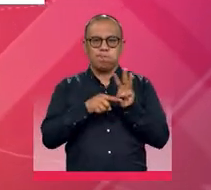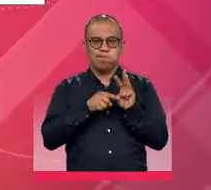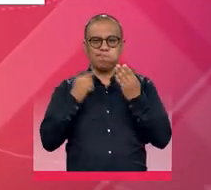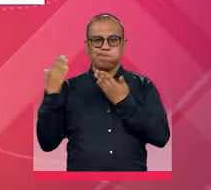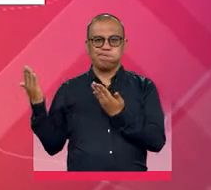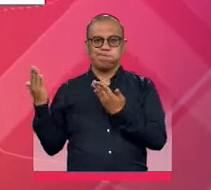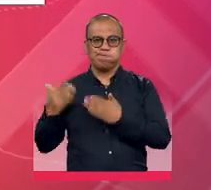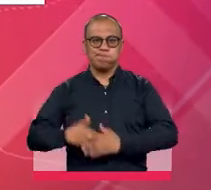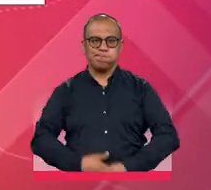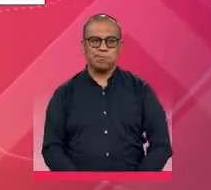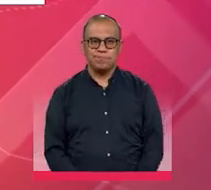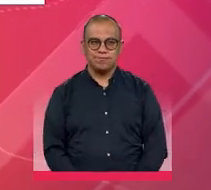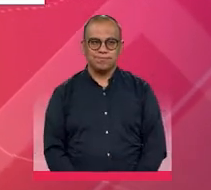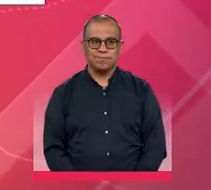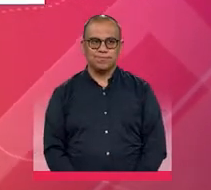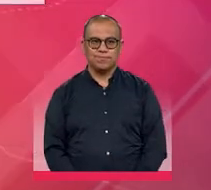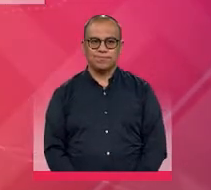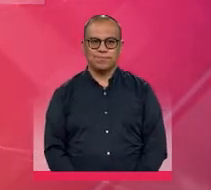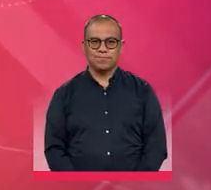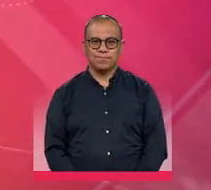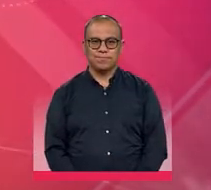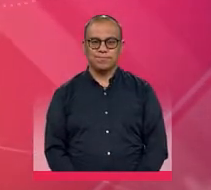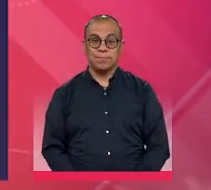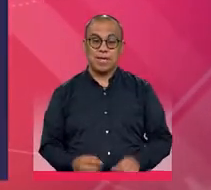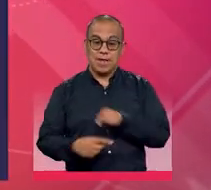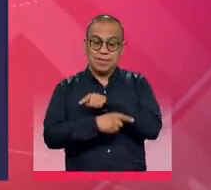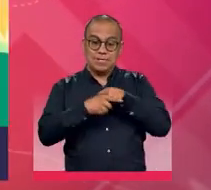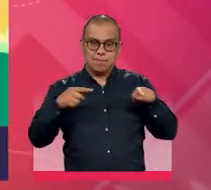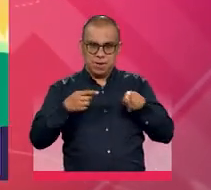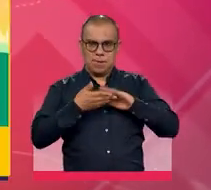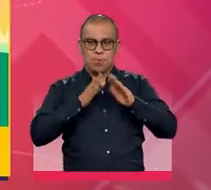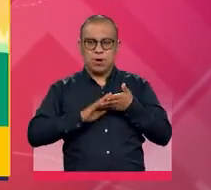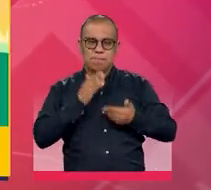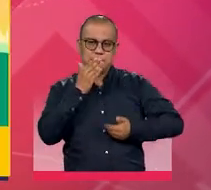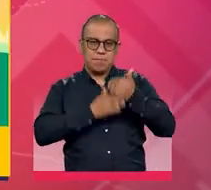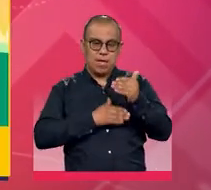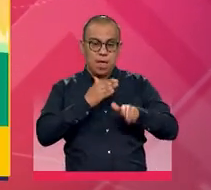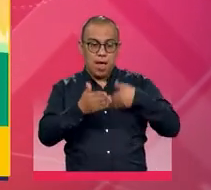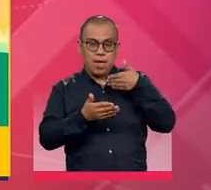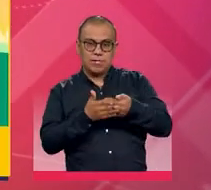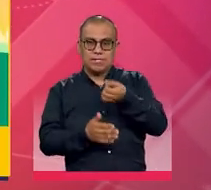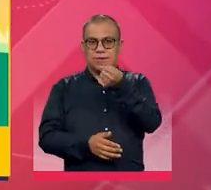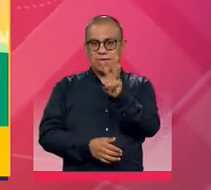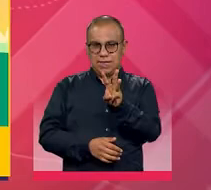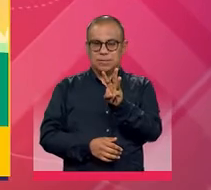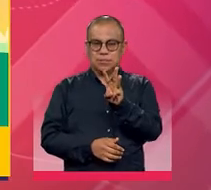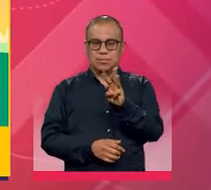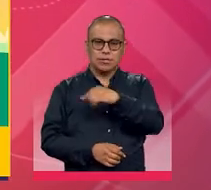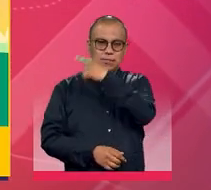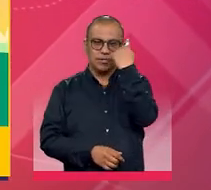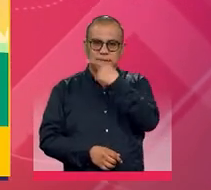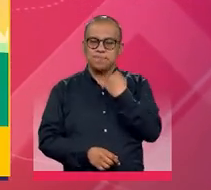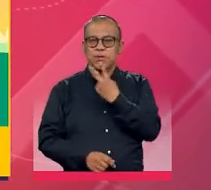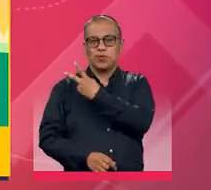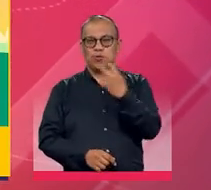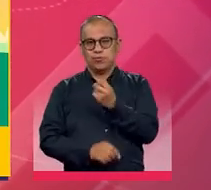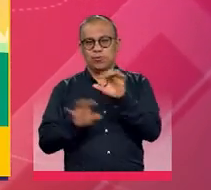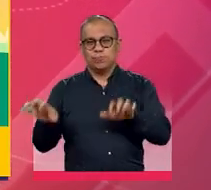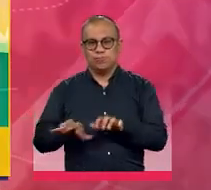.semanaporlapaz.com La semana por la paz se llevará a cabo hasta el 13 de septiembre con más de 200 eventos.